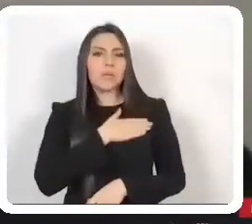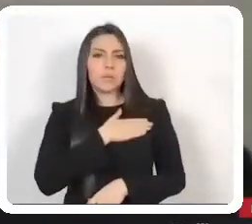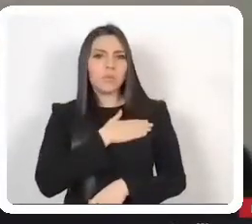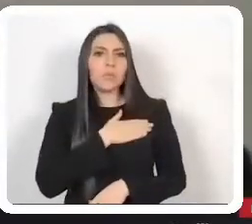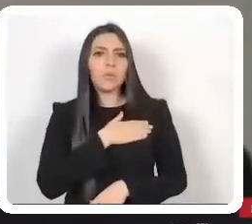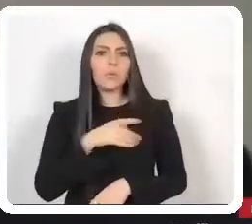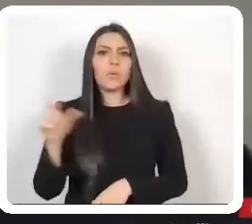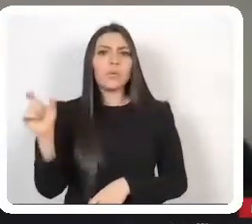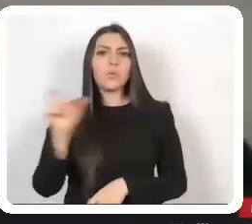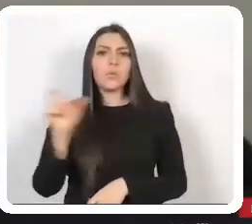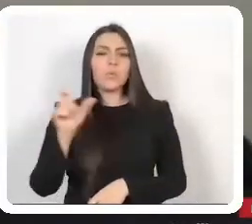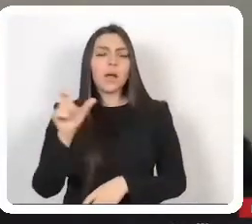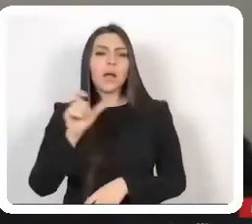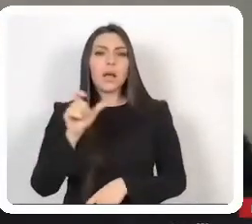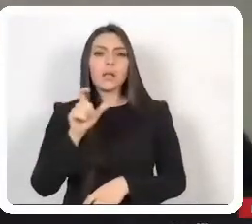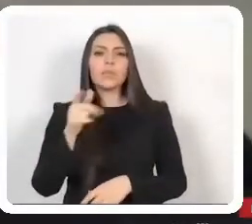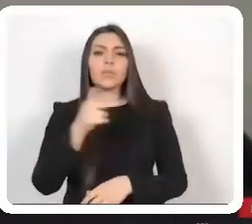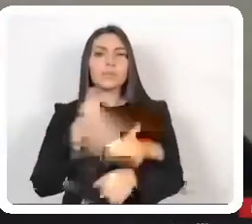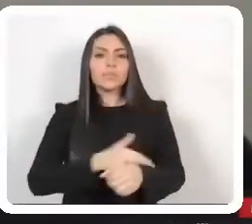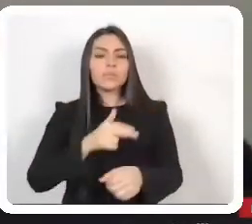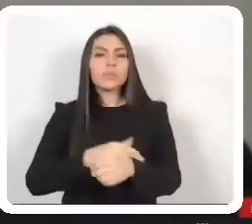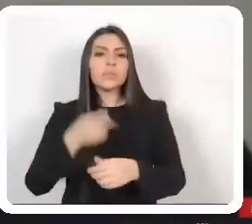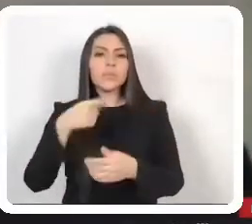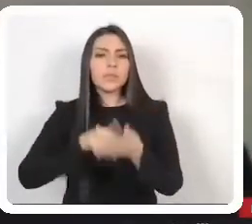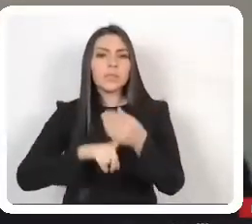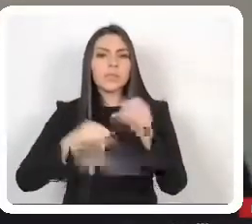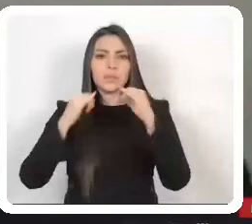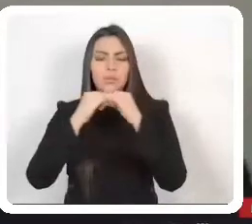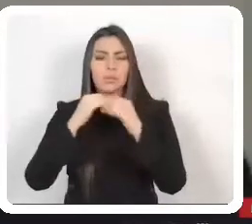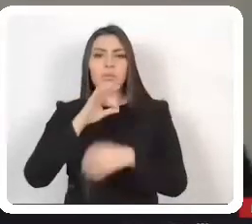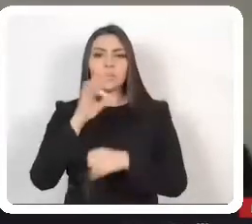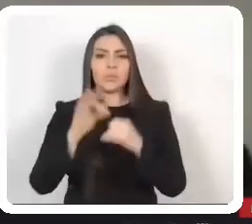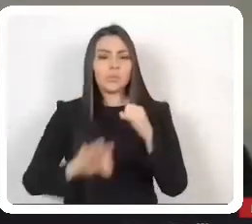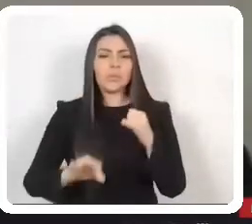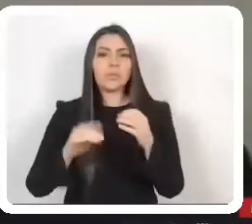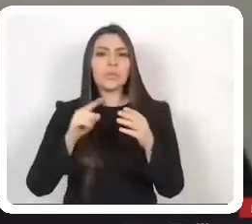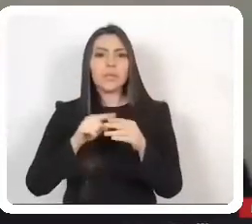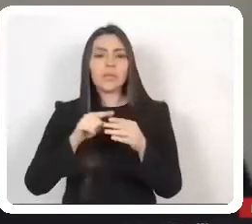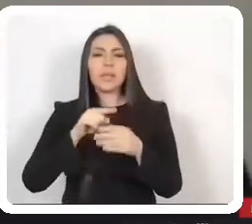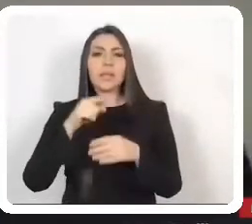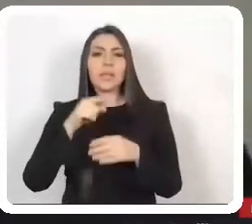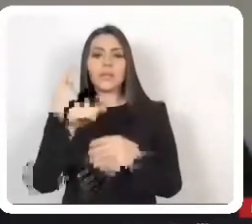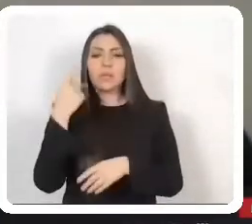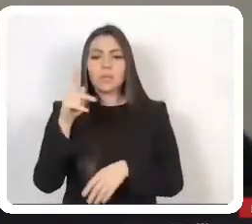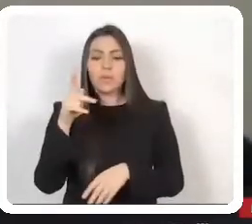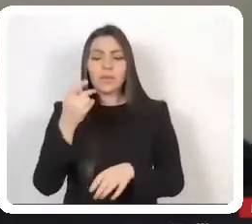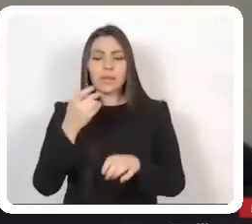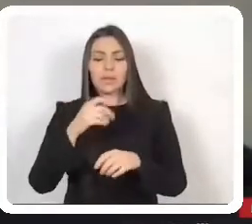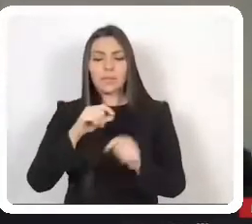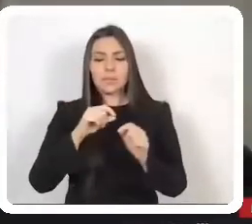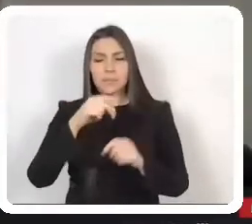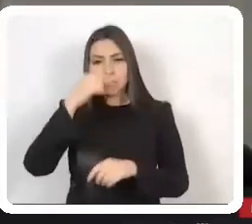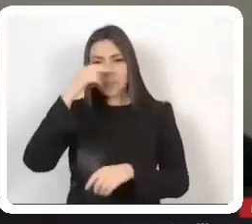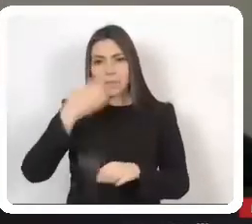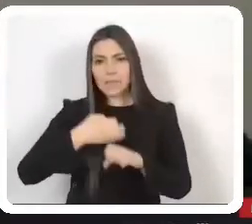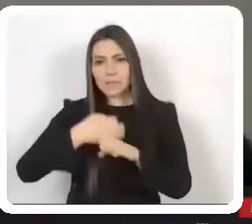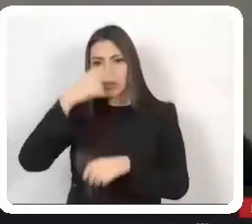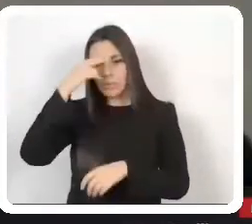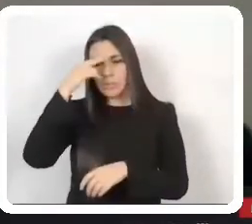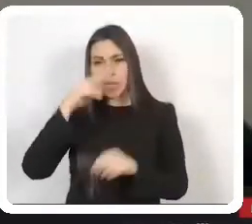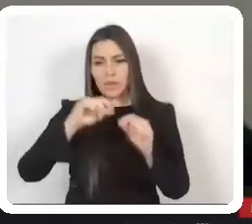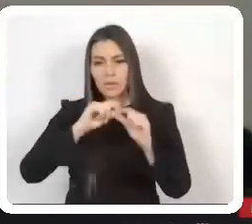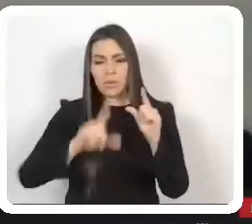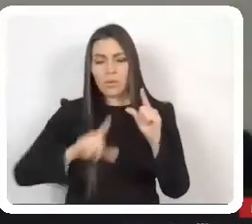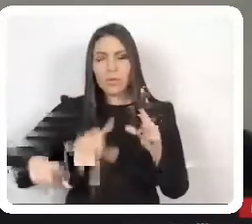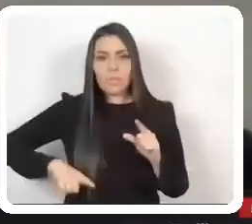frente a instituciones. Y por último, la promoción de estas lenguas como obligación del Estado mexicano, desde los espacios educativos